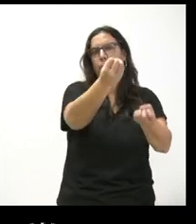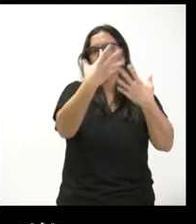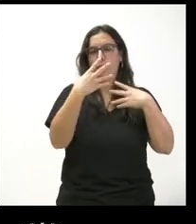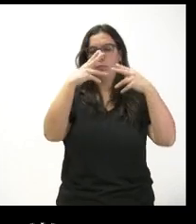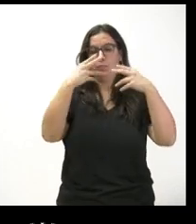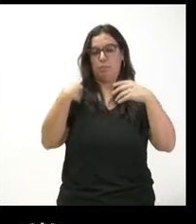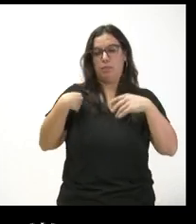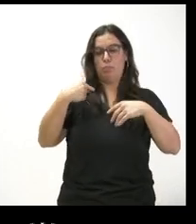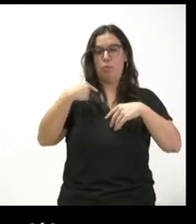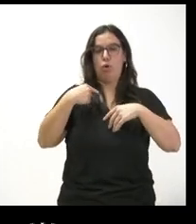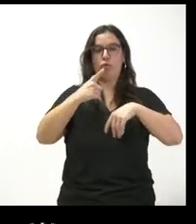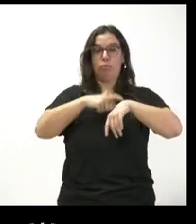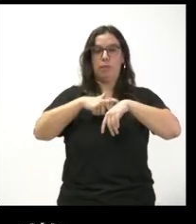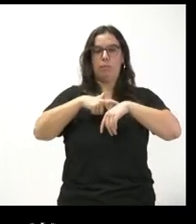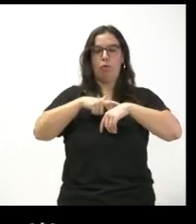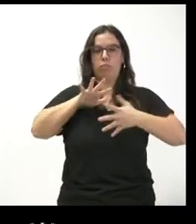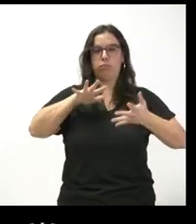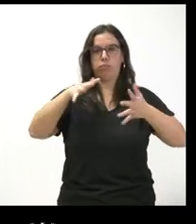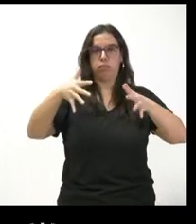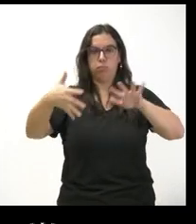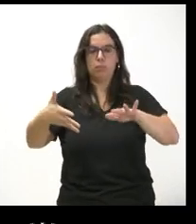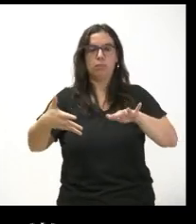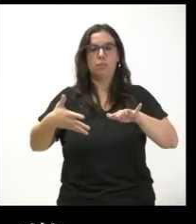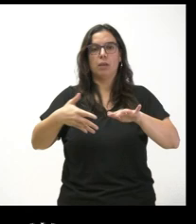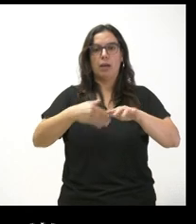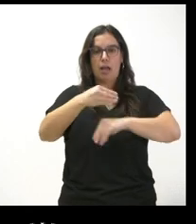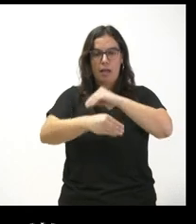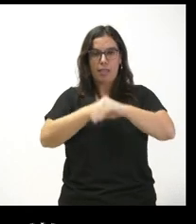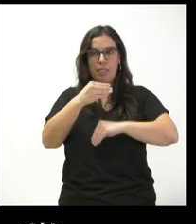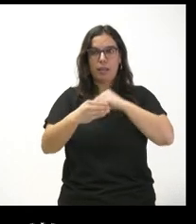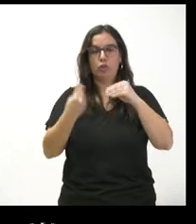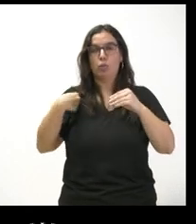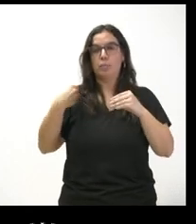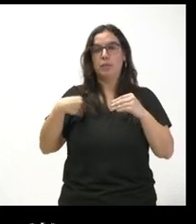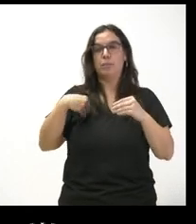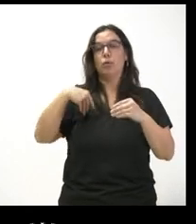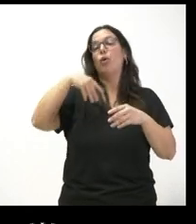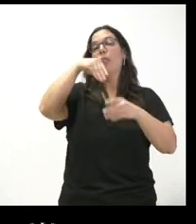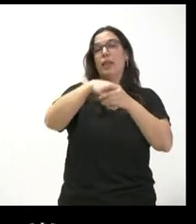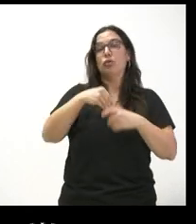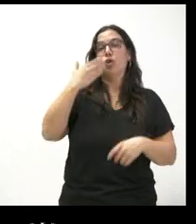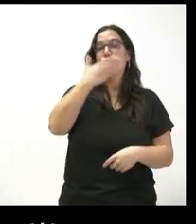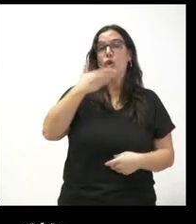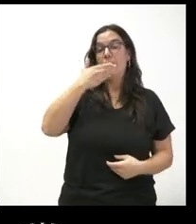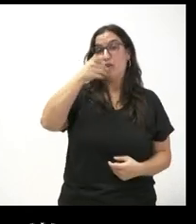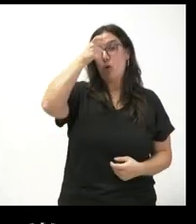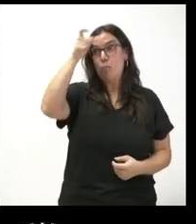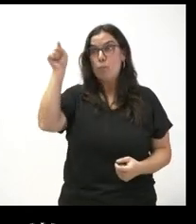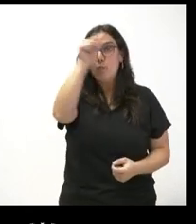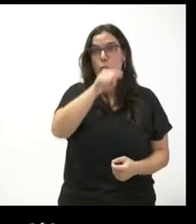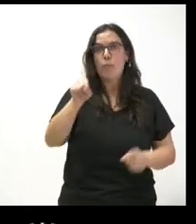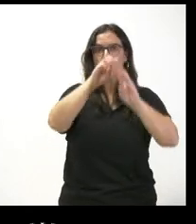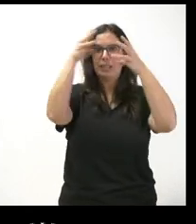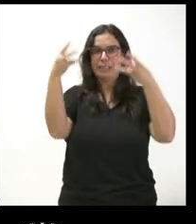desarrollándose bueno en la red de internet en las escuelas rurales las escuelas conectadas porque